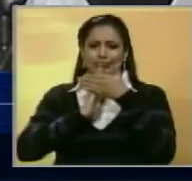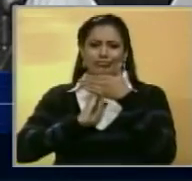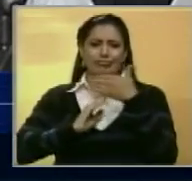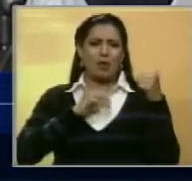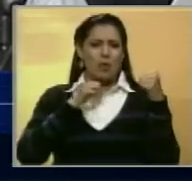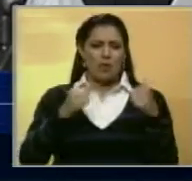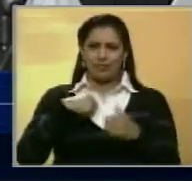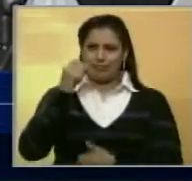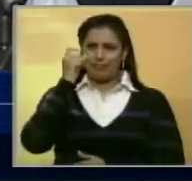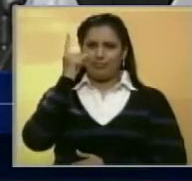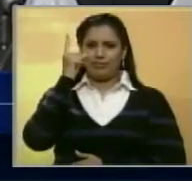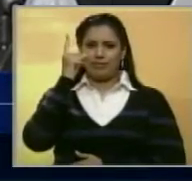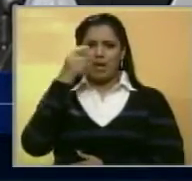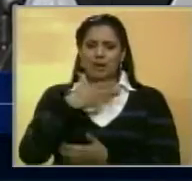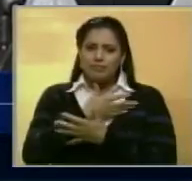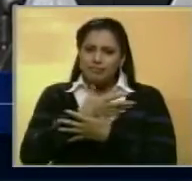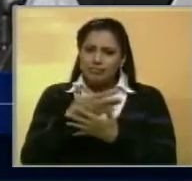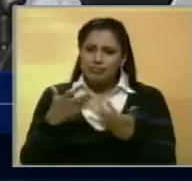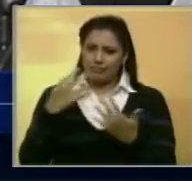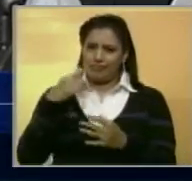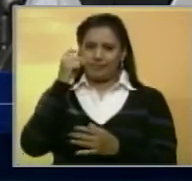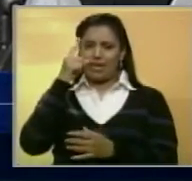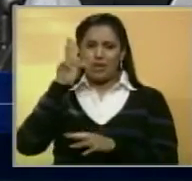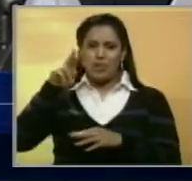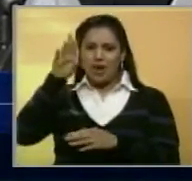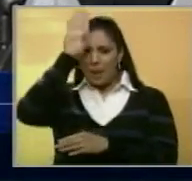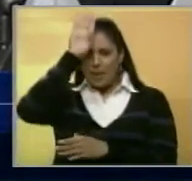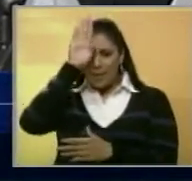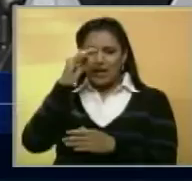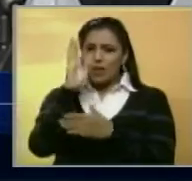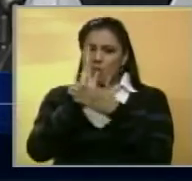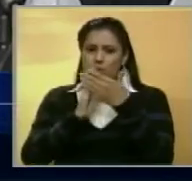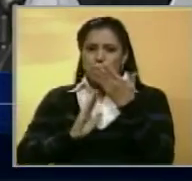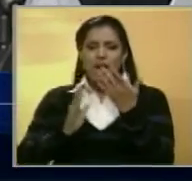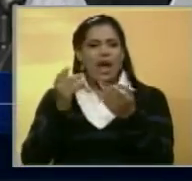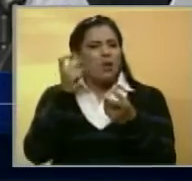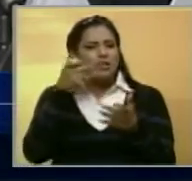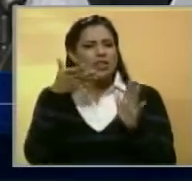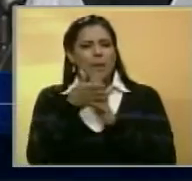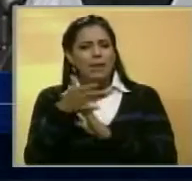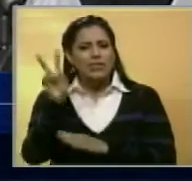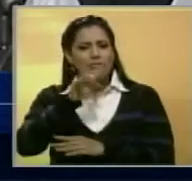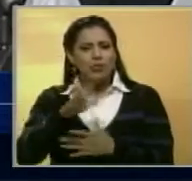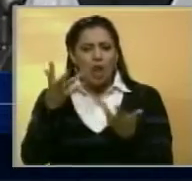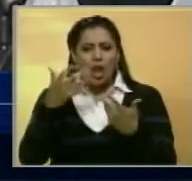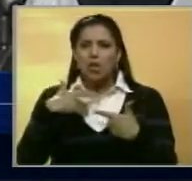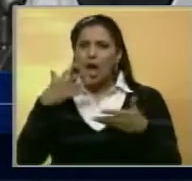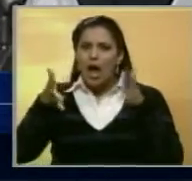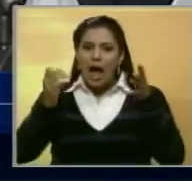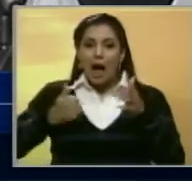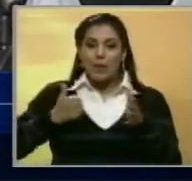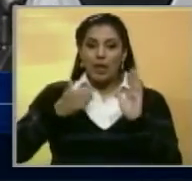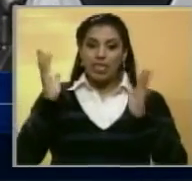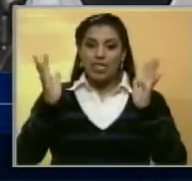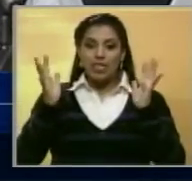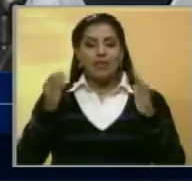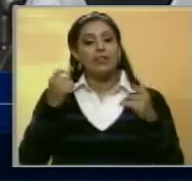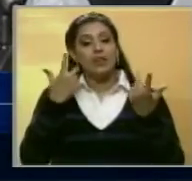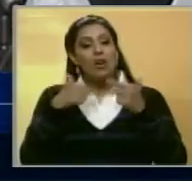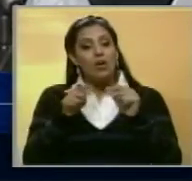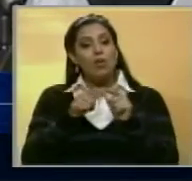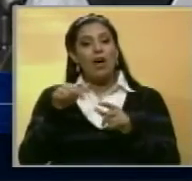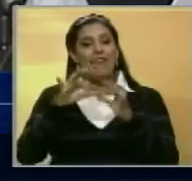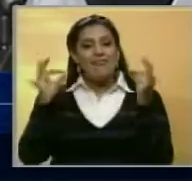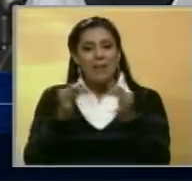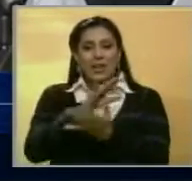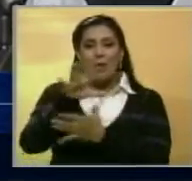y el gesto bondadoso que tuvo a recibir la información de Venezuela, donde le hablábamos precisamente de la situación